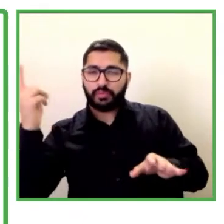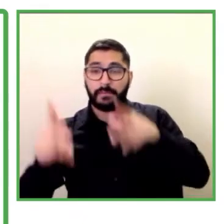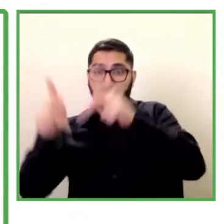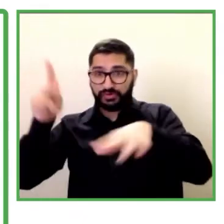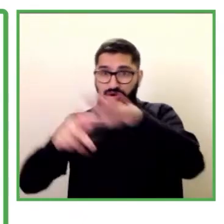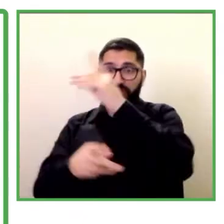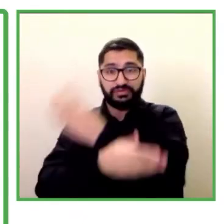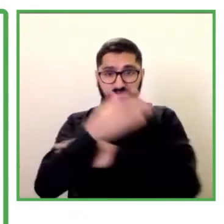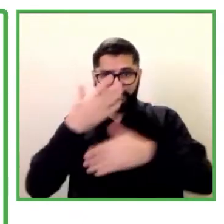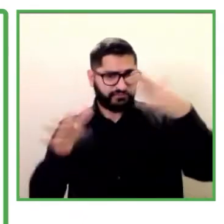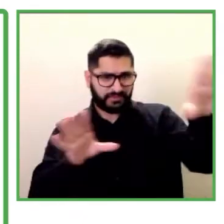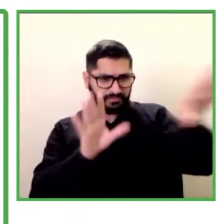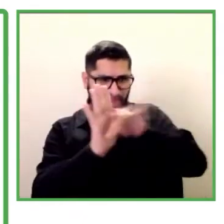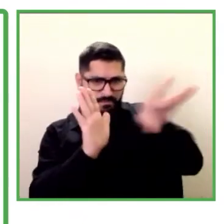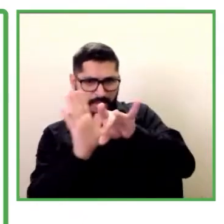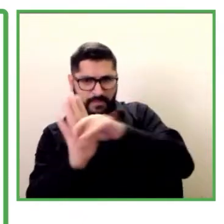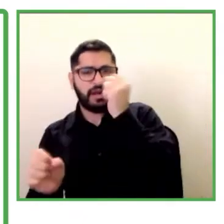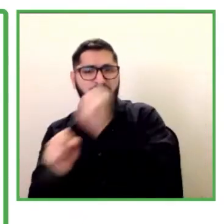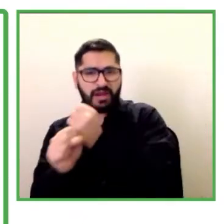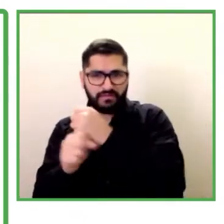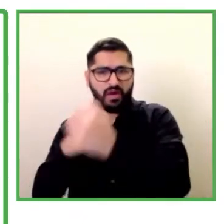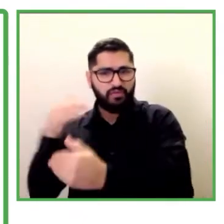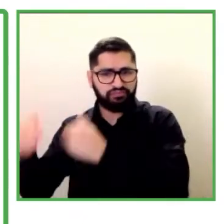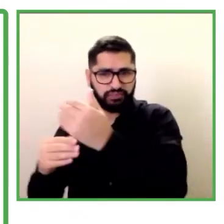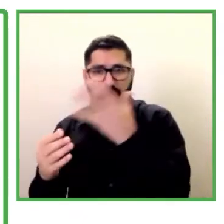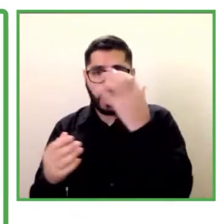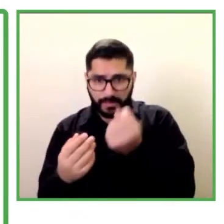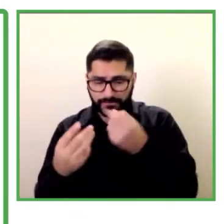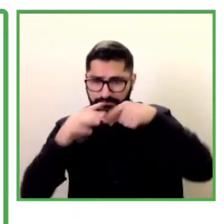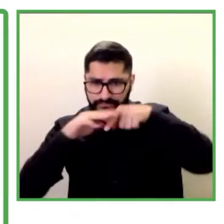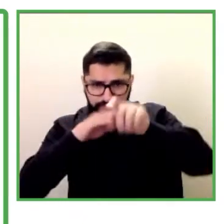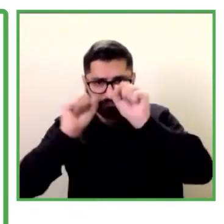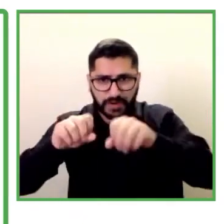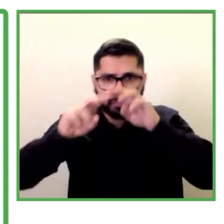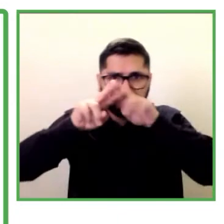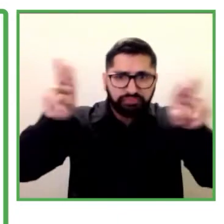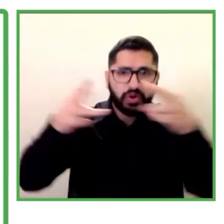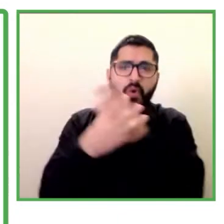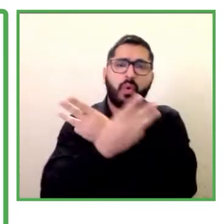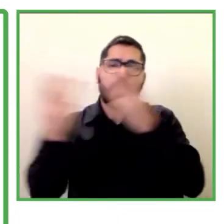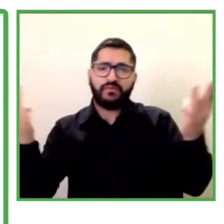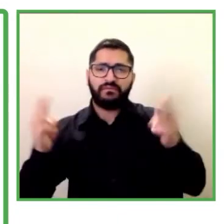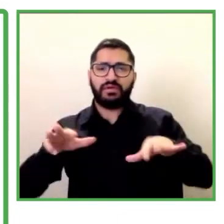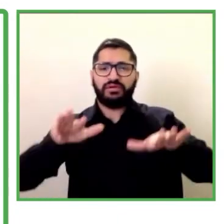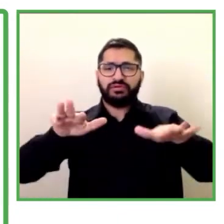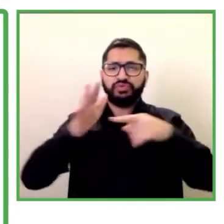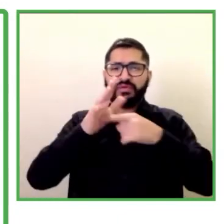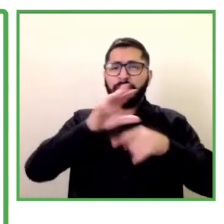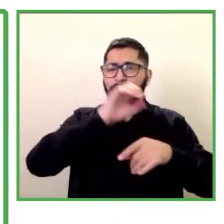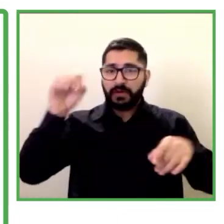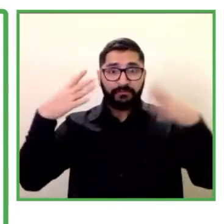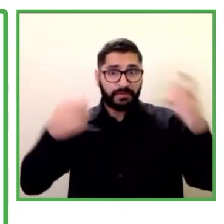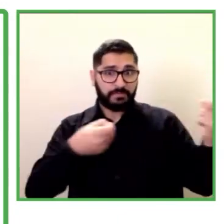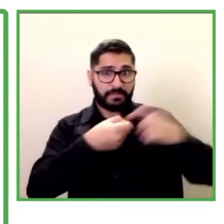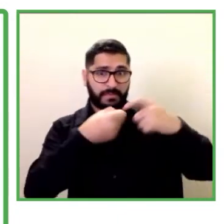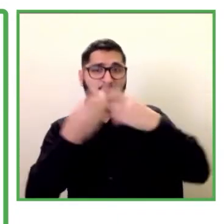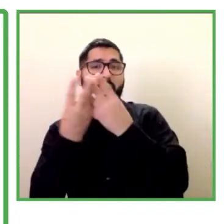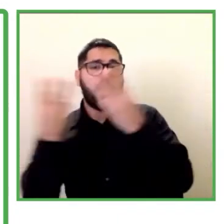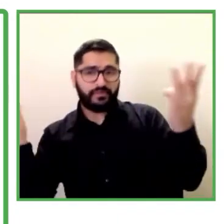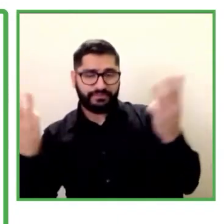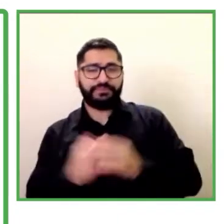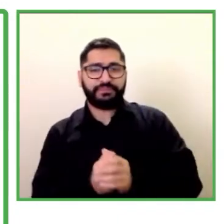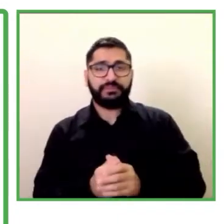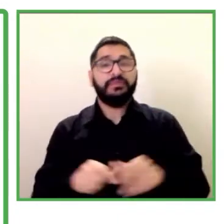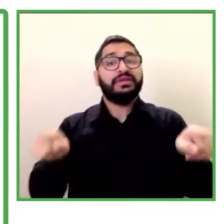hoy la alianza está conformada por 17 cámaras y asociaciones empresariales 506 grupos